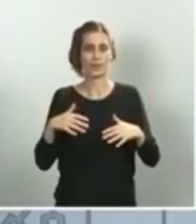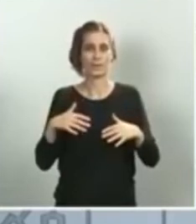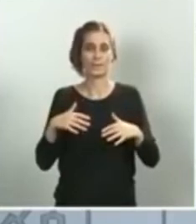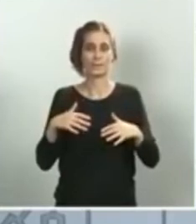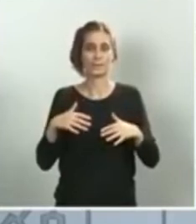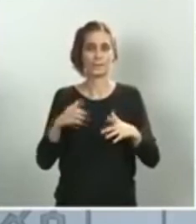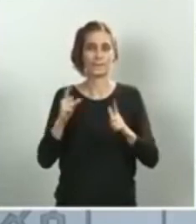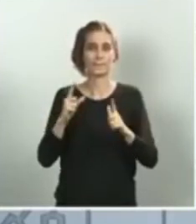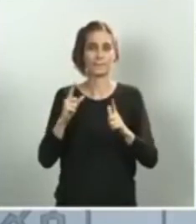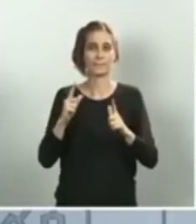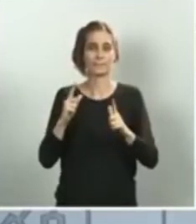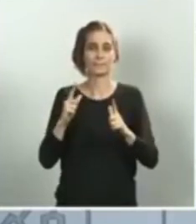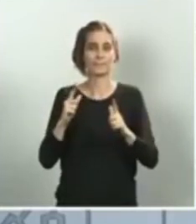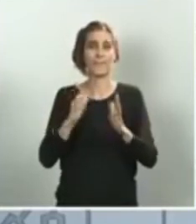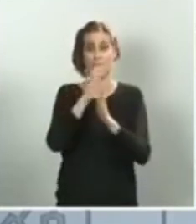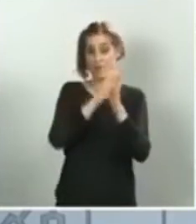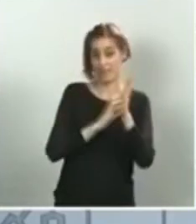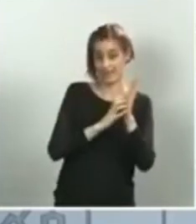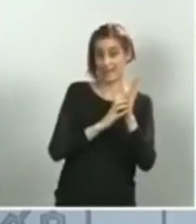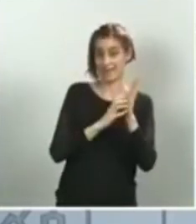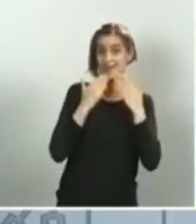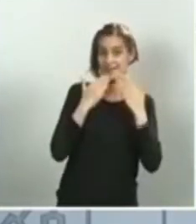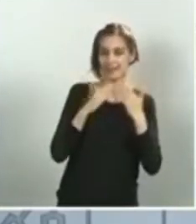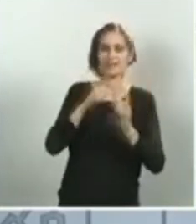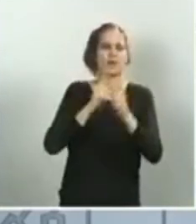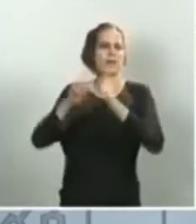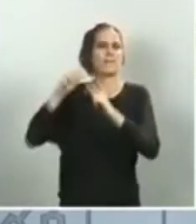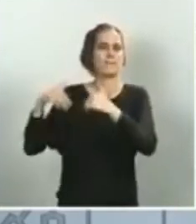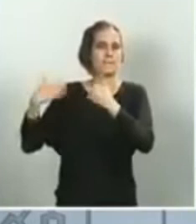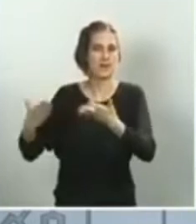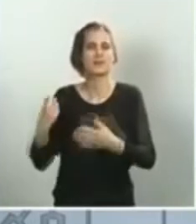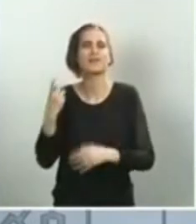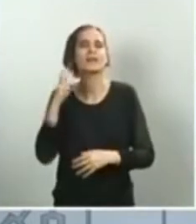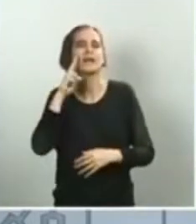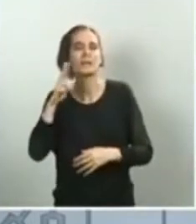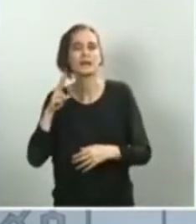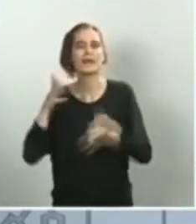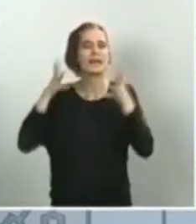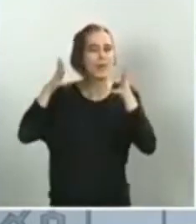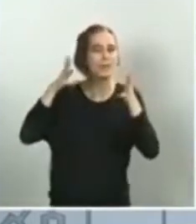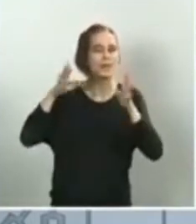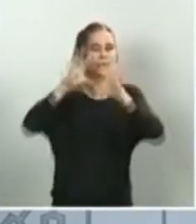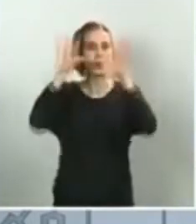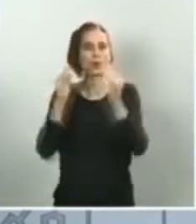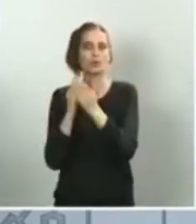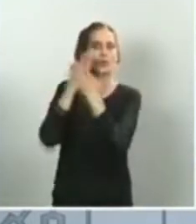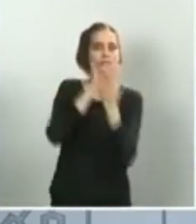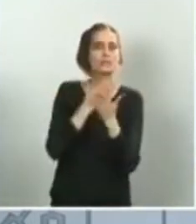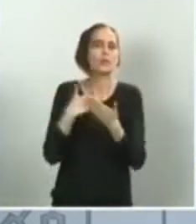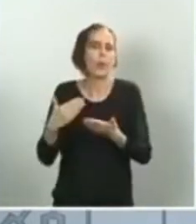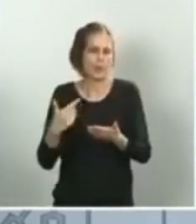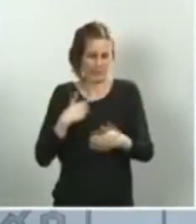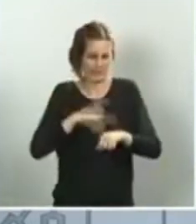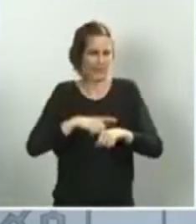ampliar la bonificación, pero habría que ver cuáles son las recomendaciones y las conclusiones del estudio. Yo creo que tendremos tiempo de ello. En cualquier caso,